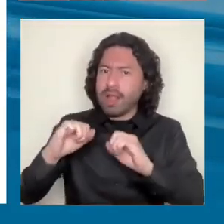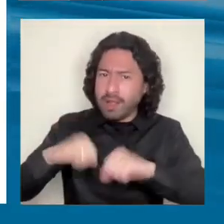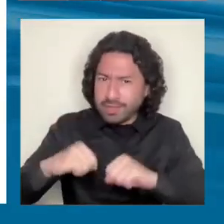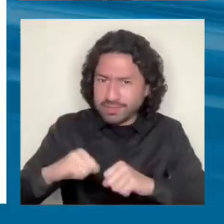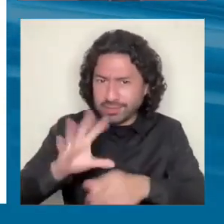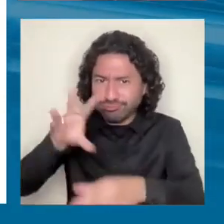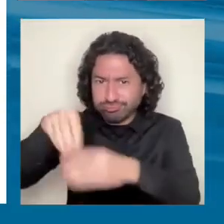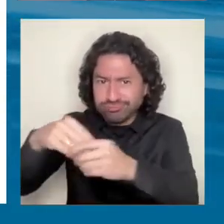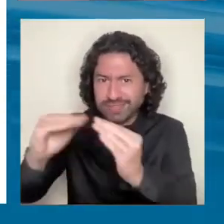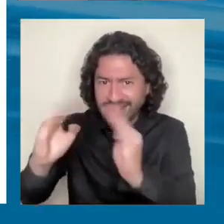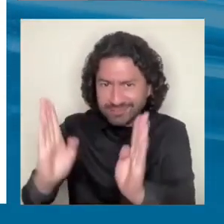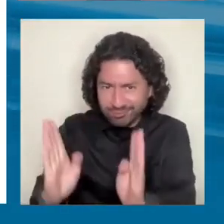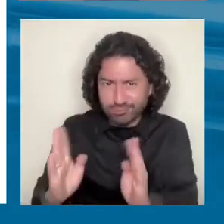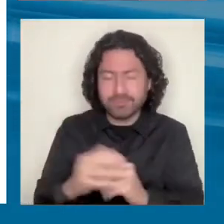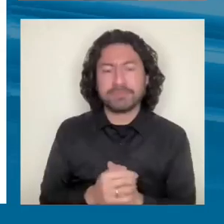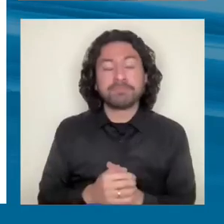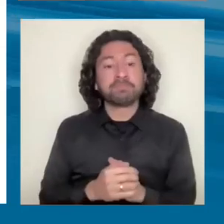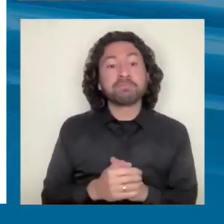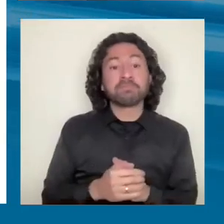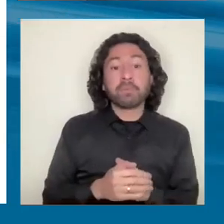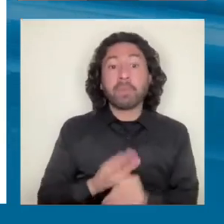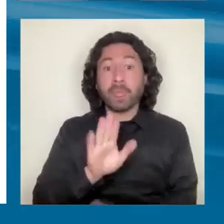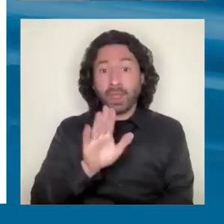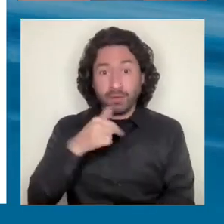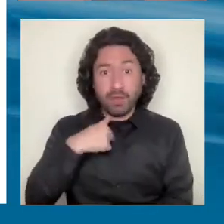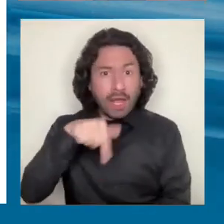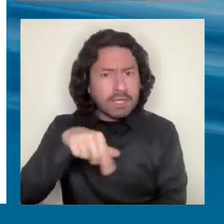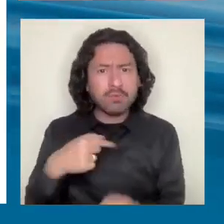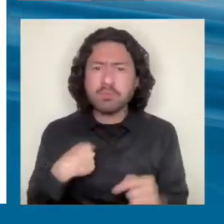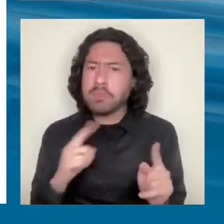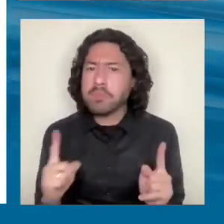Y ahora sí, entonces, y aquí voy a ser más breve,